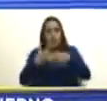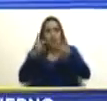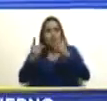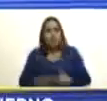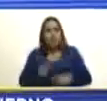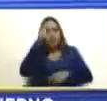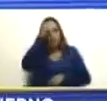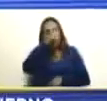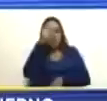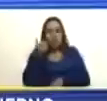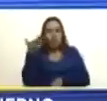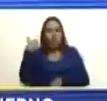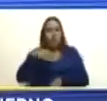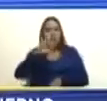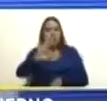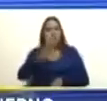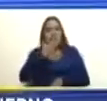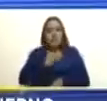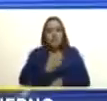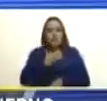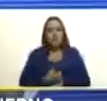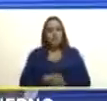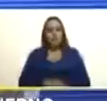del domingo 3 de diciembre